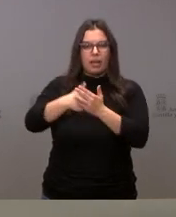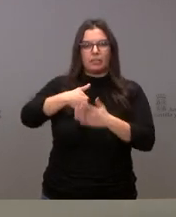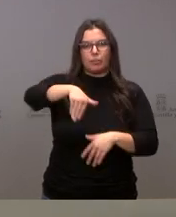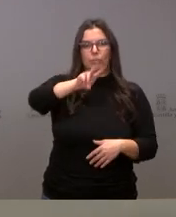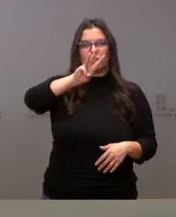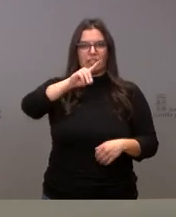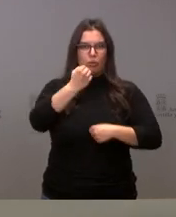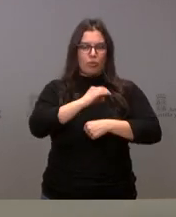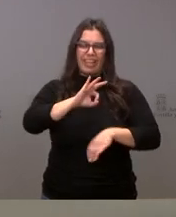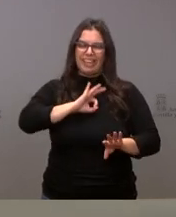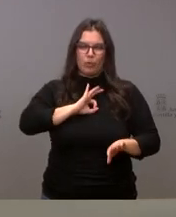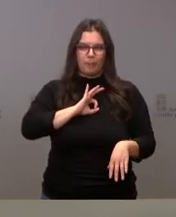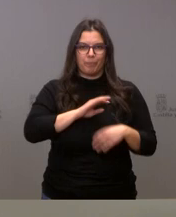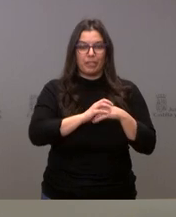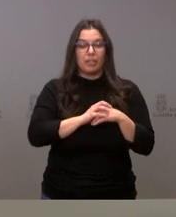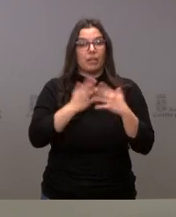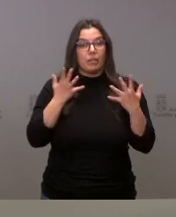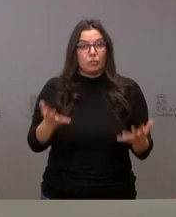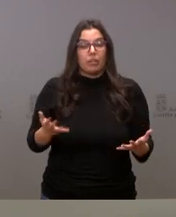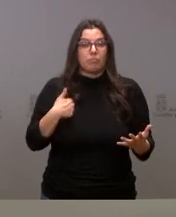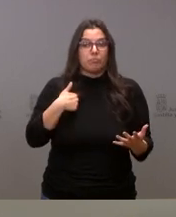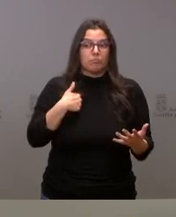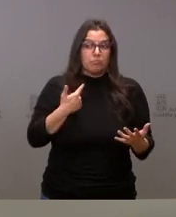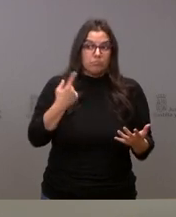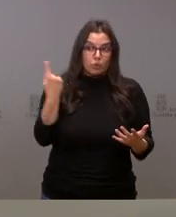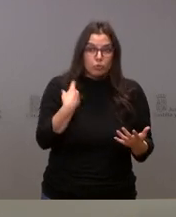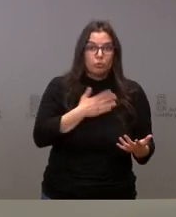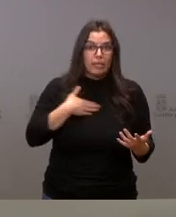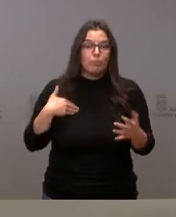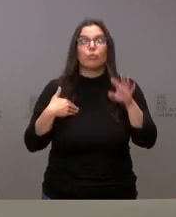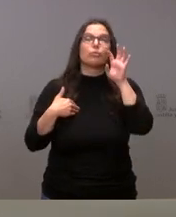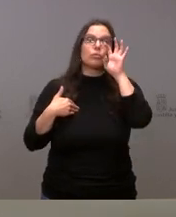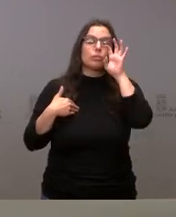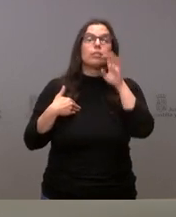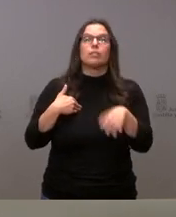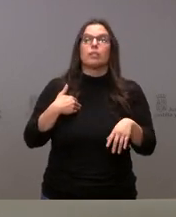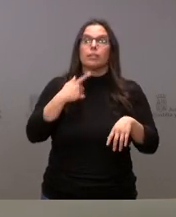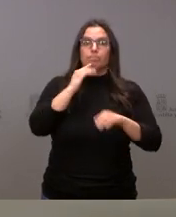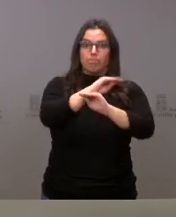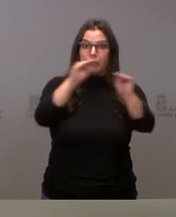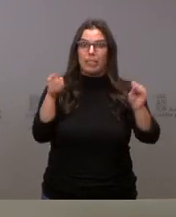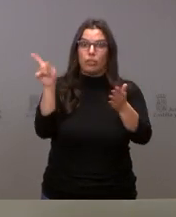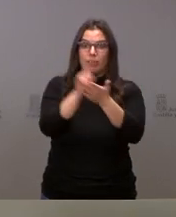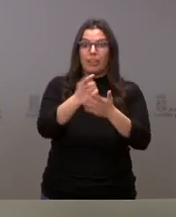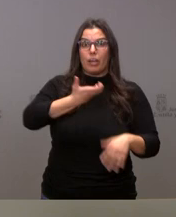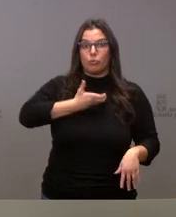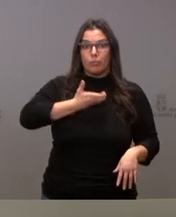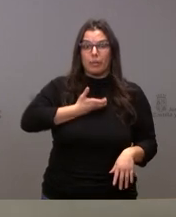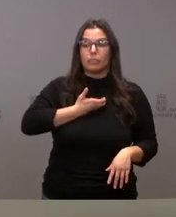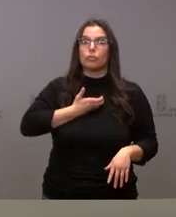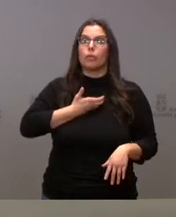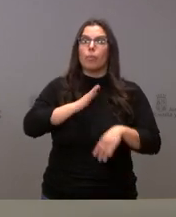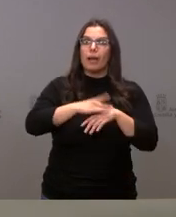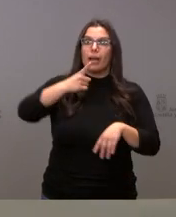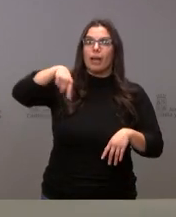31 de enero. Por tanto, queremos volver a remarcar ese llamamiento a los ayuntamientos para que puedan